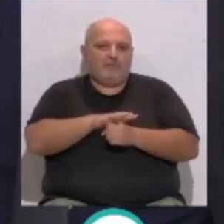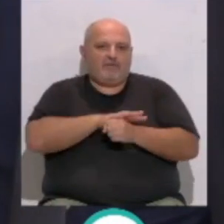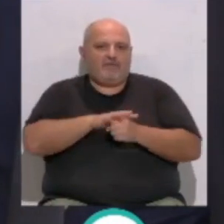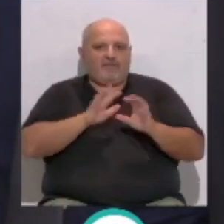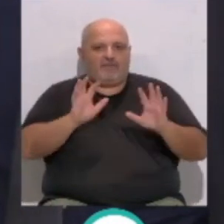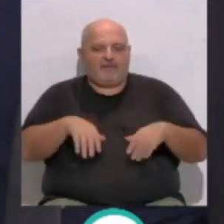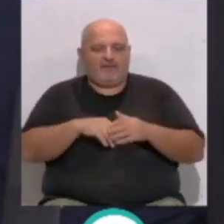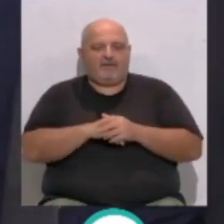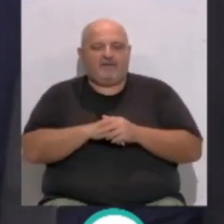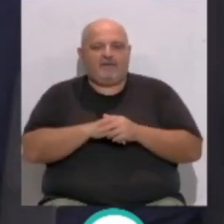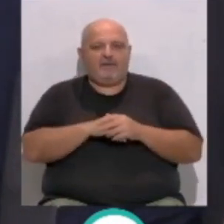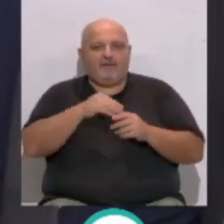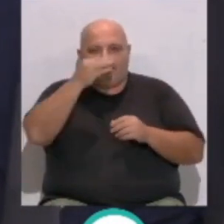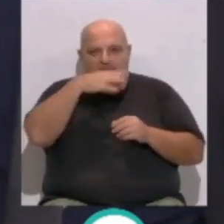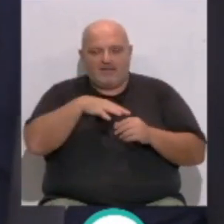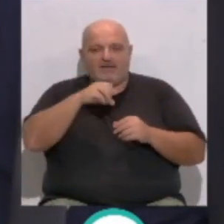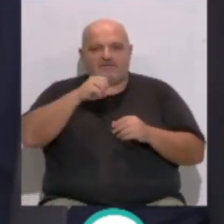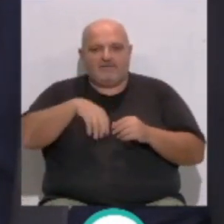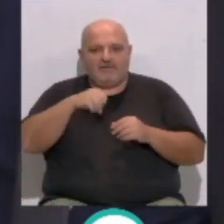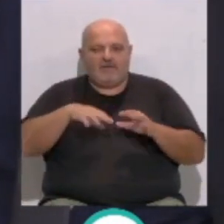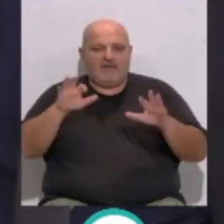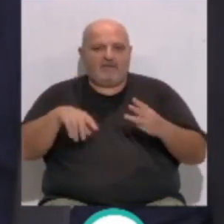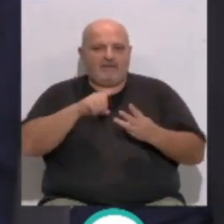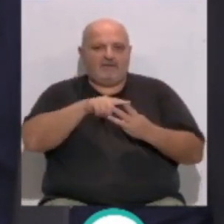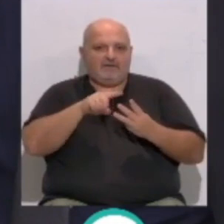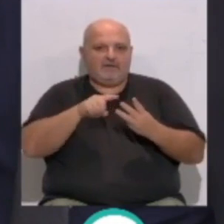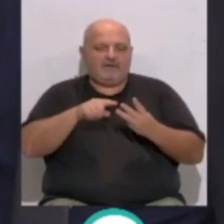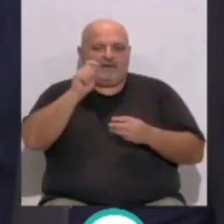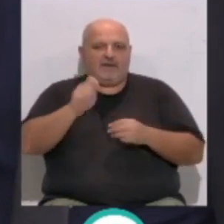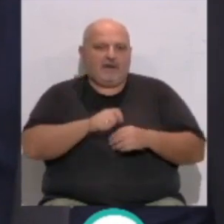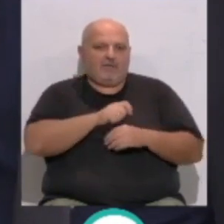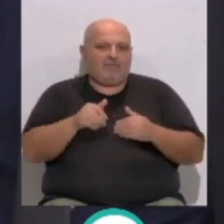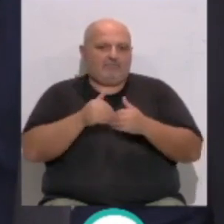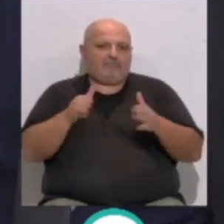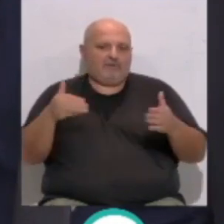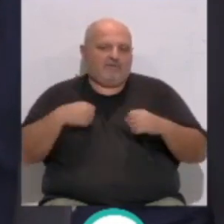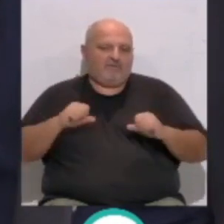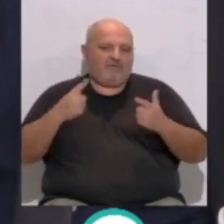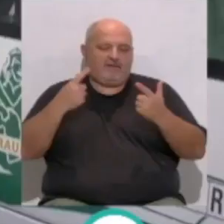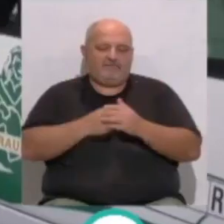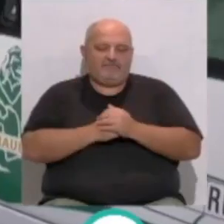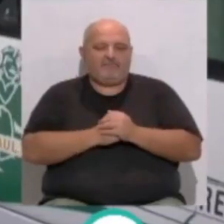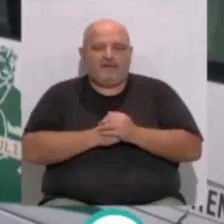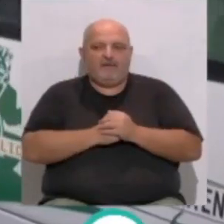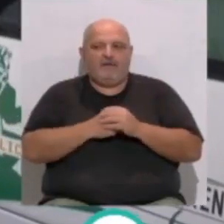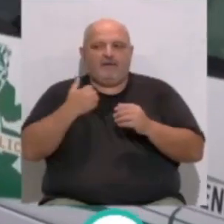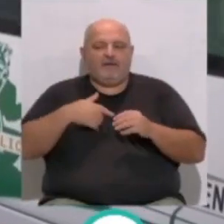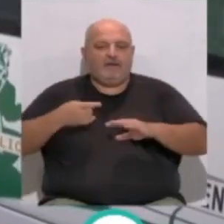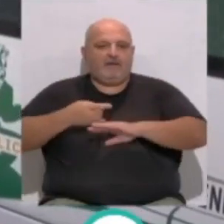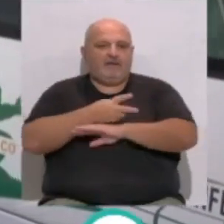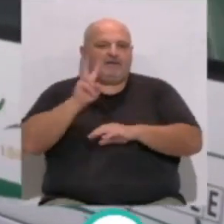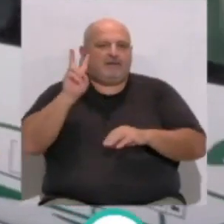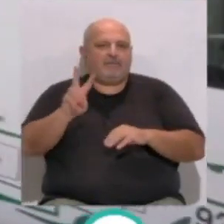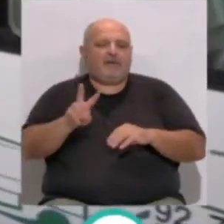Cádiz, en las ciudades de Chiclana, San Fernando y Cádiz con esa inauguración de ese tranvía. El tranvía que